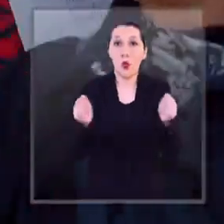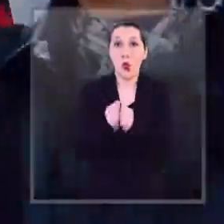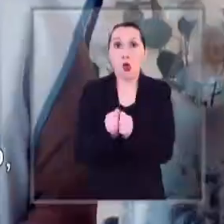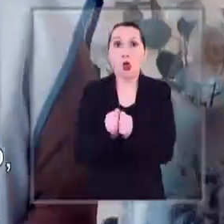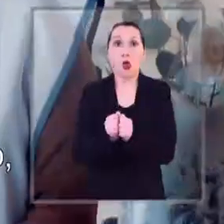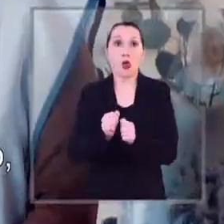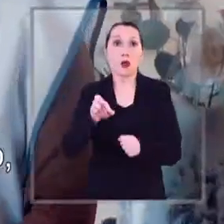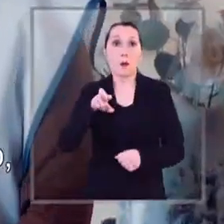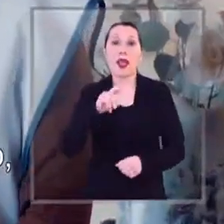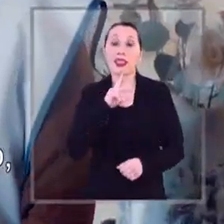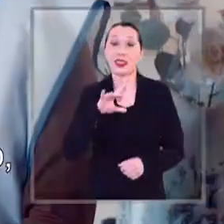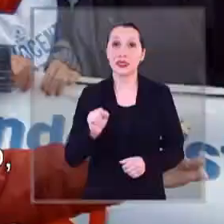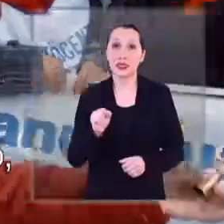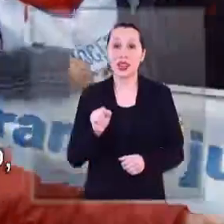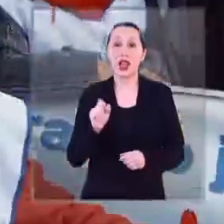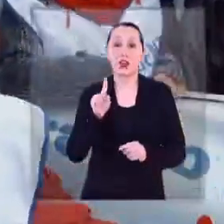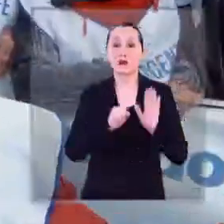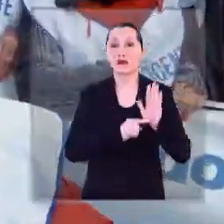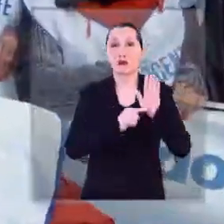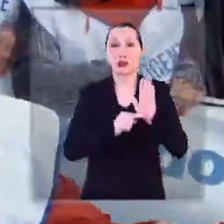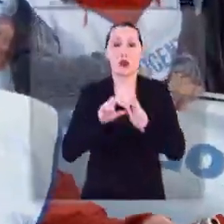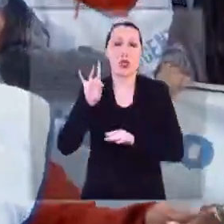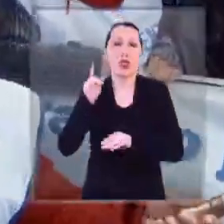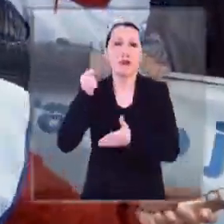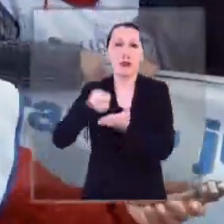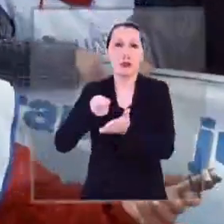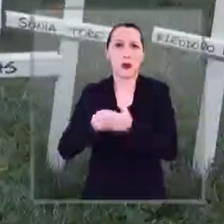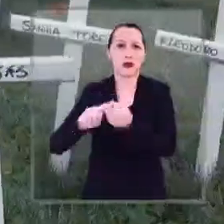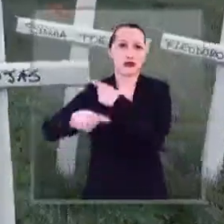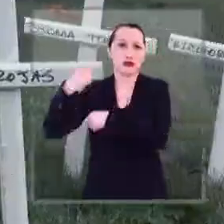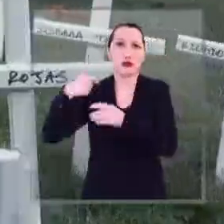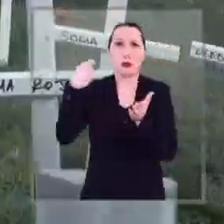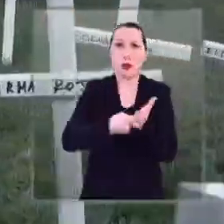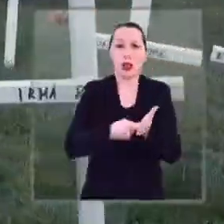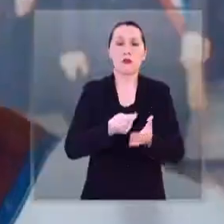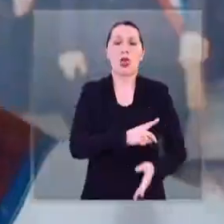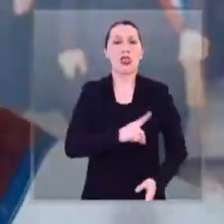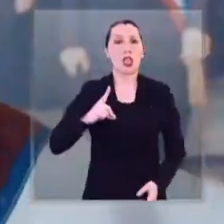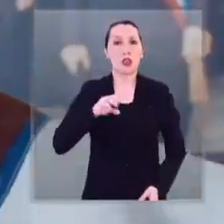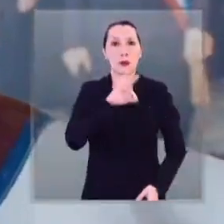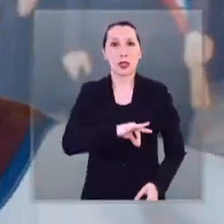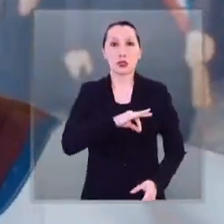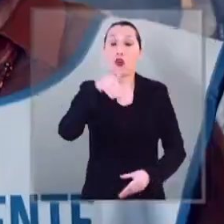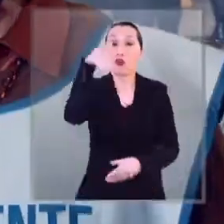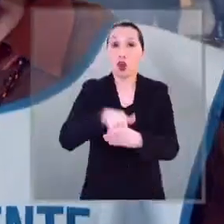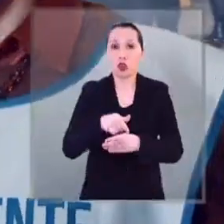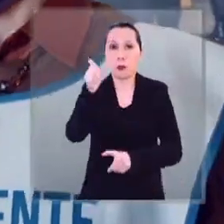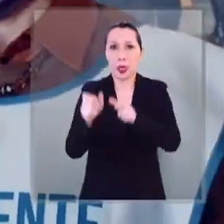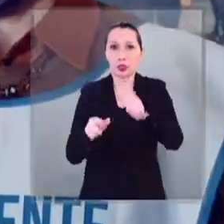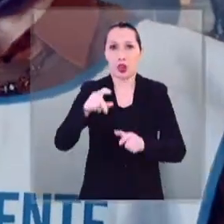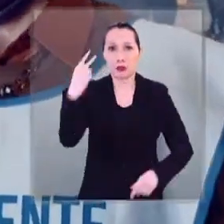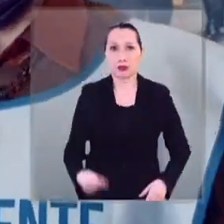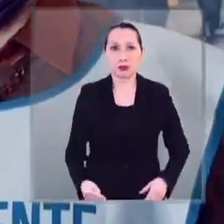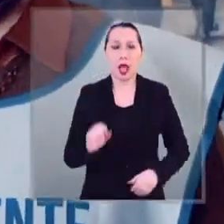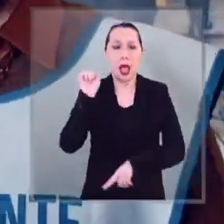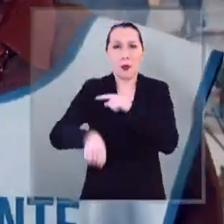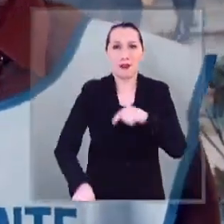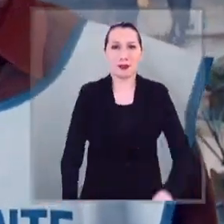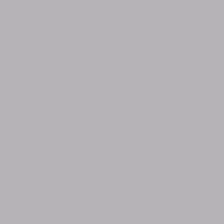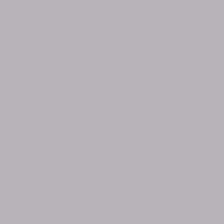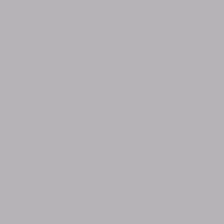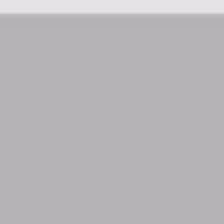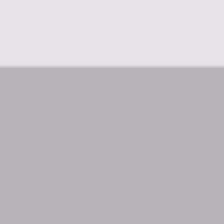Estoy con la colega Patricia Garzo, ícono de la deuda histórica. Merecemos pensiones dignas. El plebiscito es el pueblo.